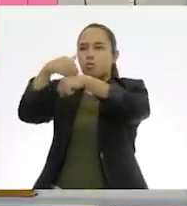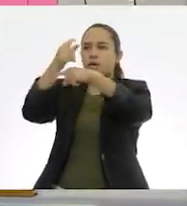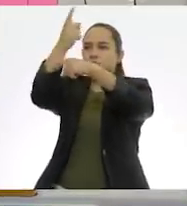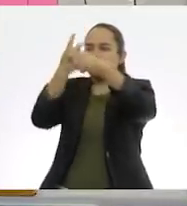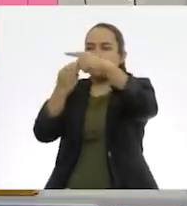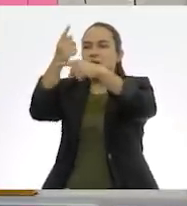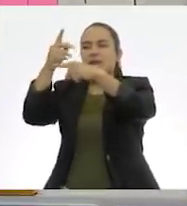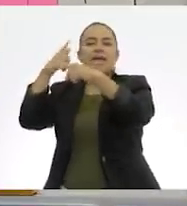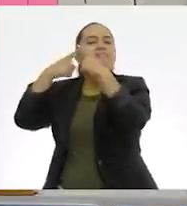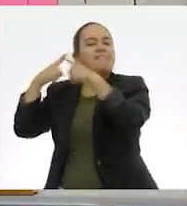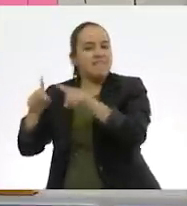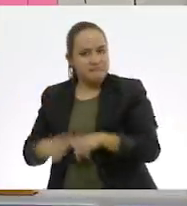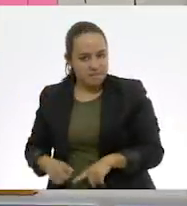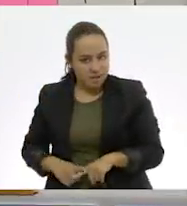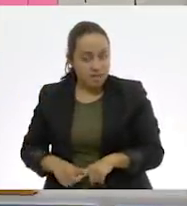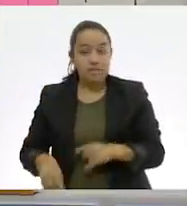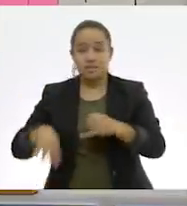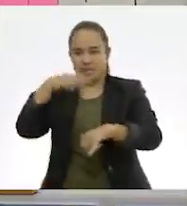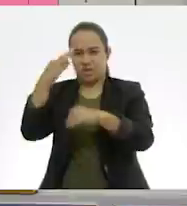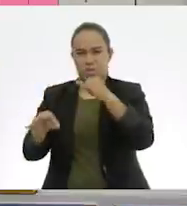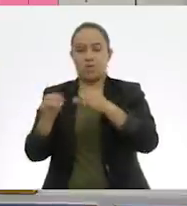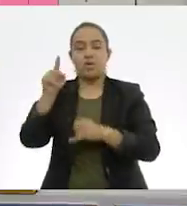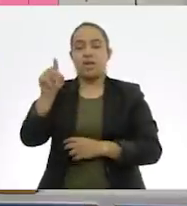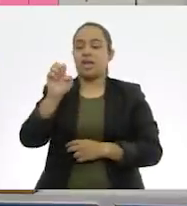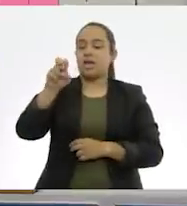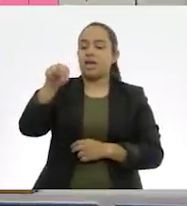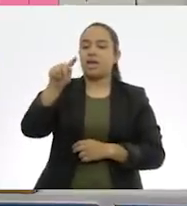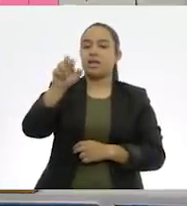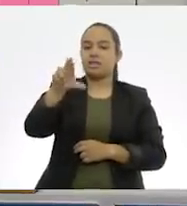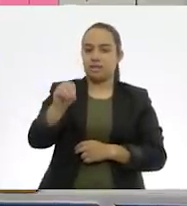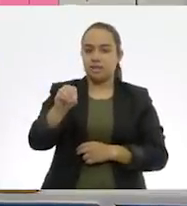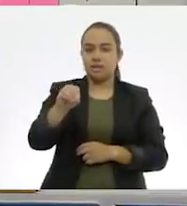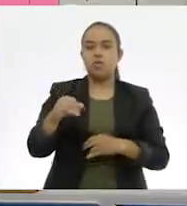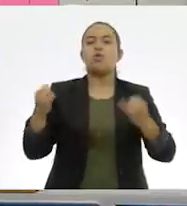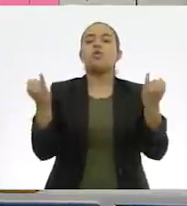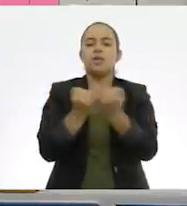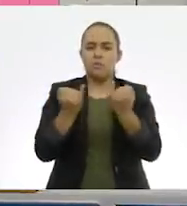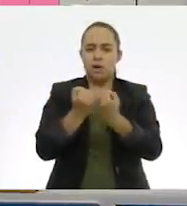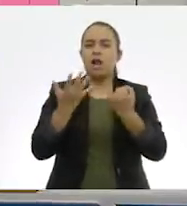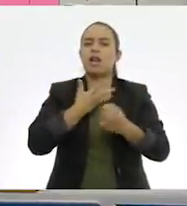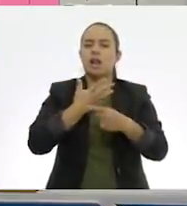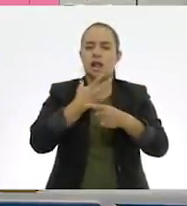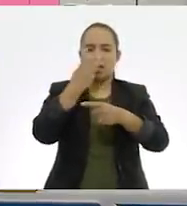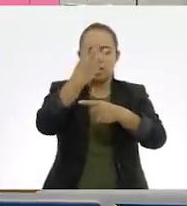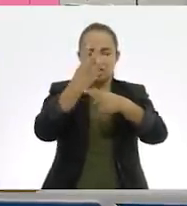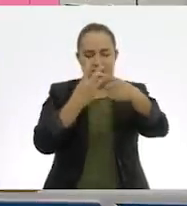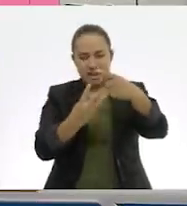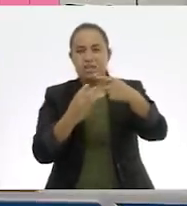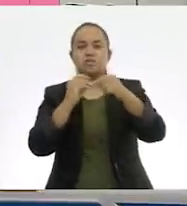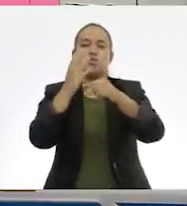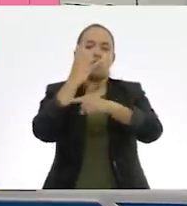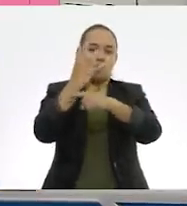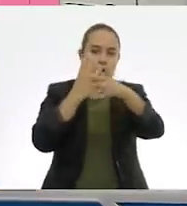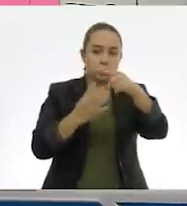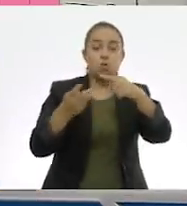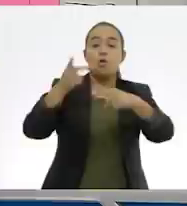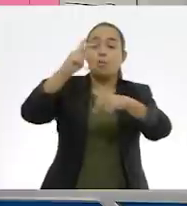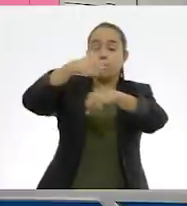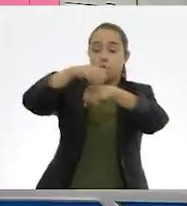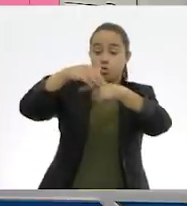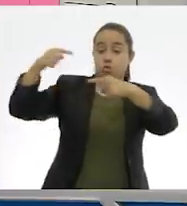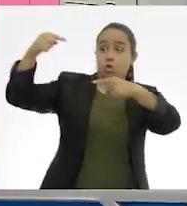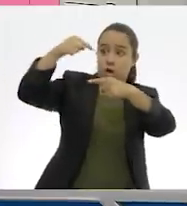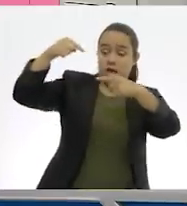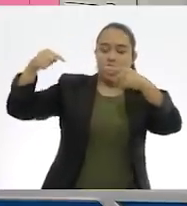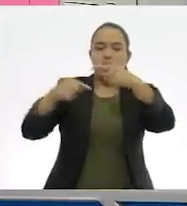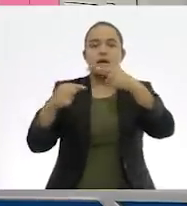con números diferentes. Y por último, que los enteros también los podemos fraccionar y en este caso, tanto el numerador